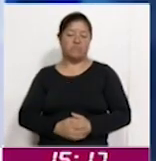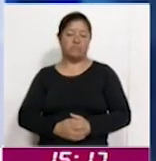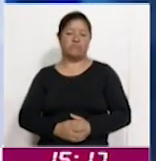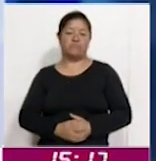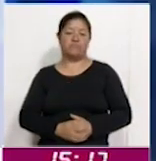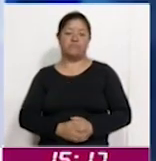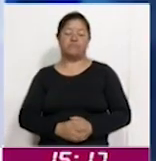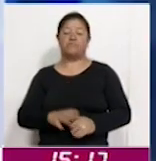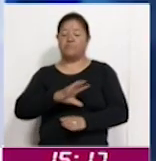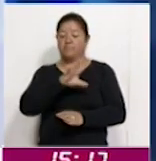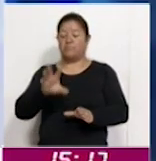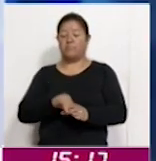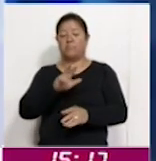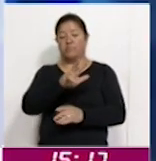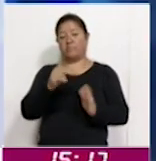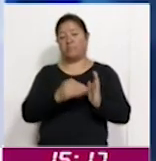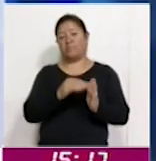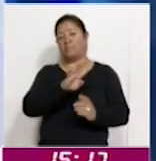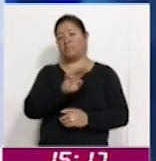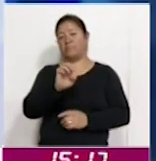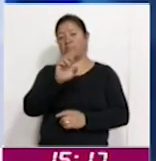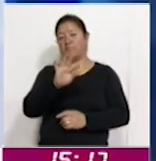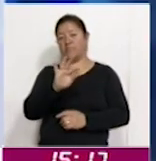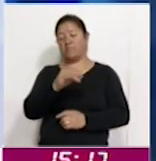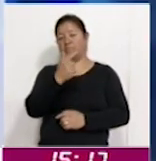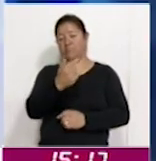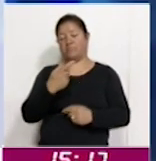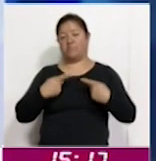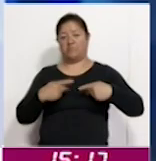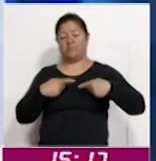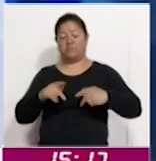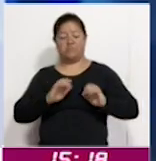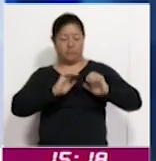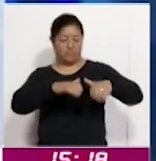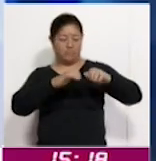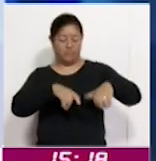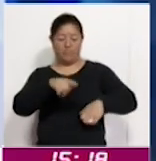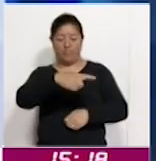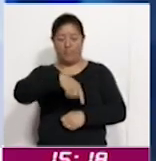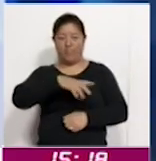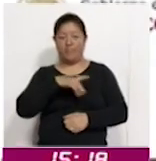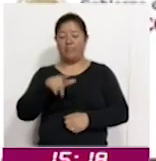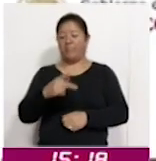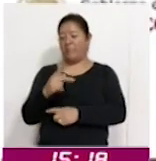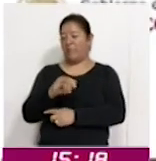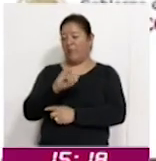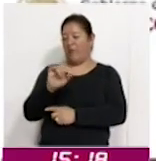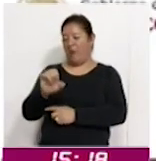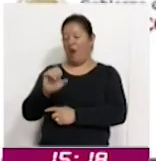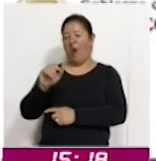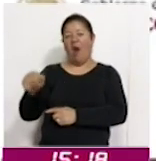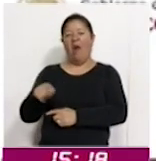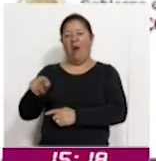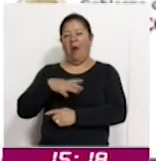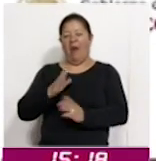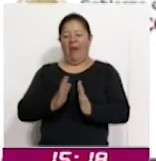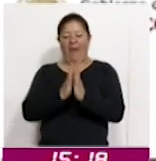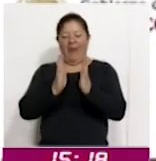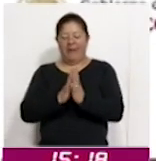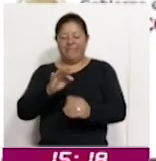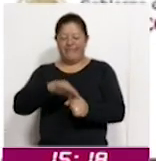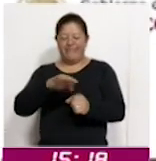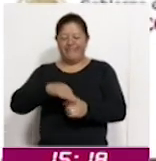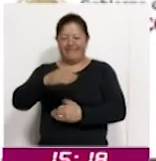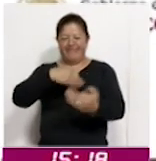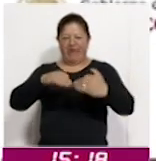Un total de 18.447 personas se registraron en el micrositio del Poder Ejecutivo para participar en la elección de personas